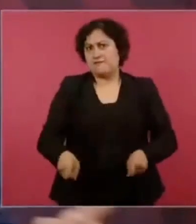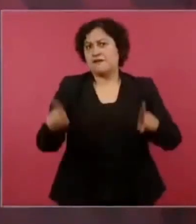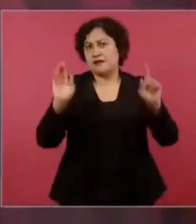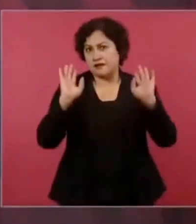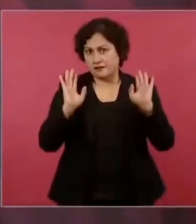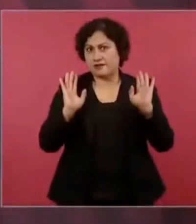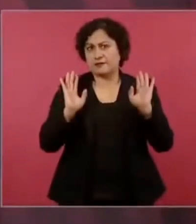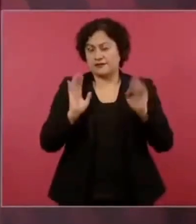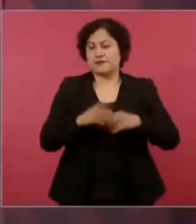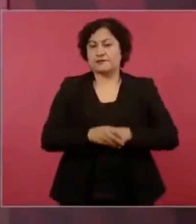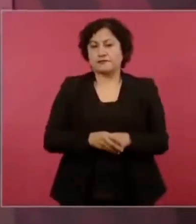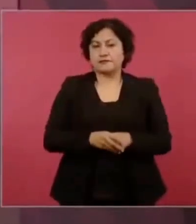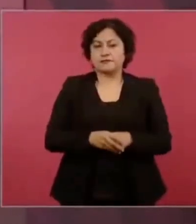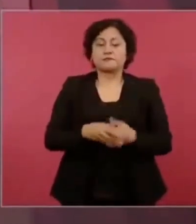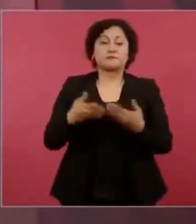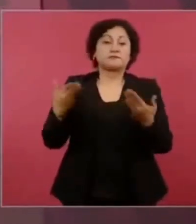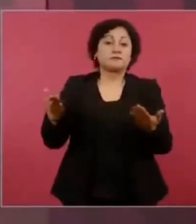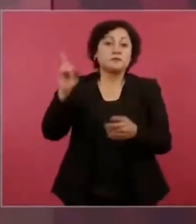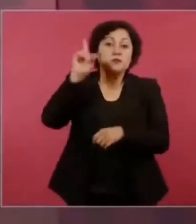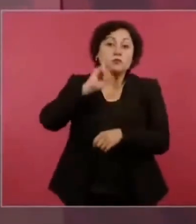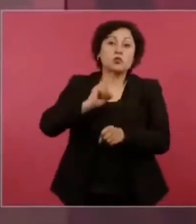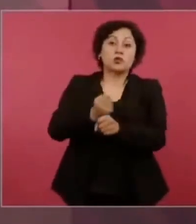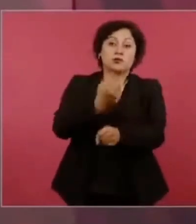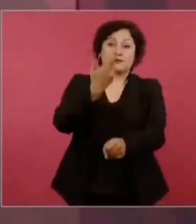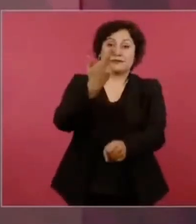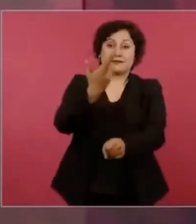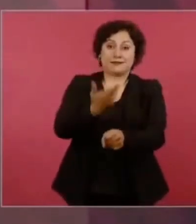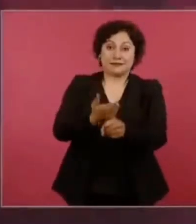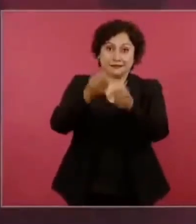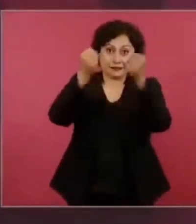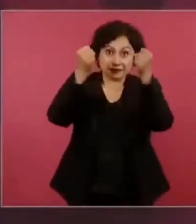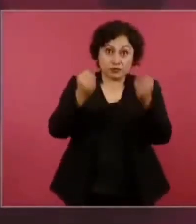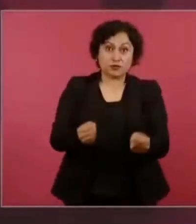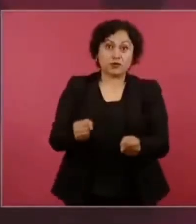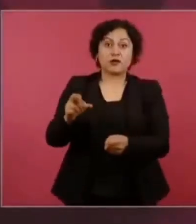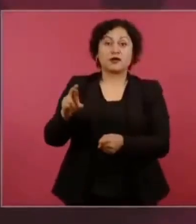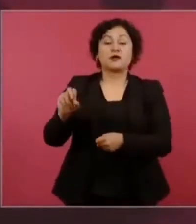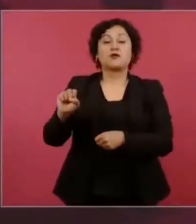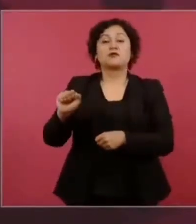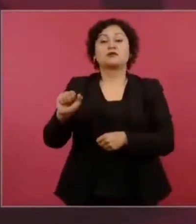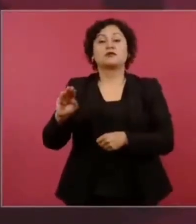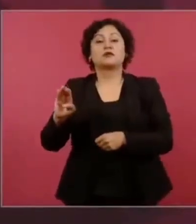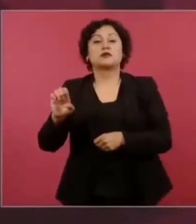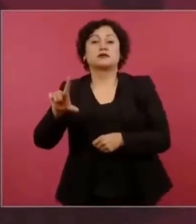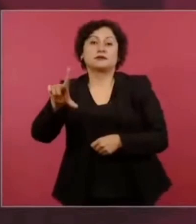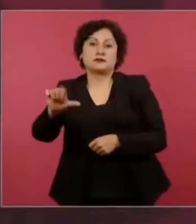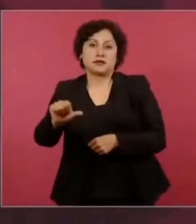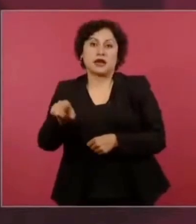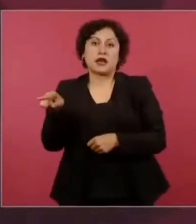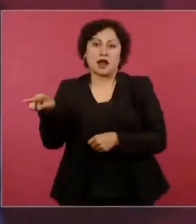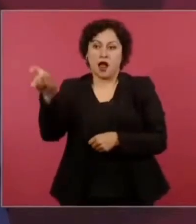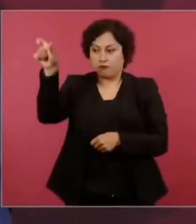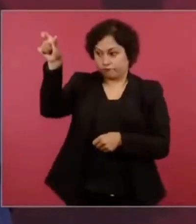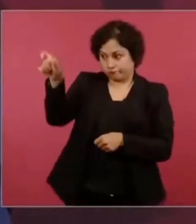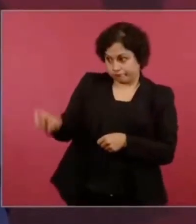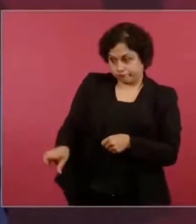Rosa Isela Rodríguez, la secretaria de Seguridad, no es García Luna.